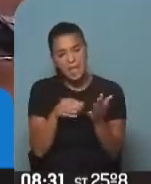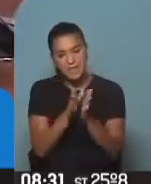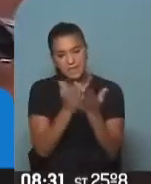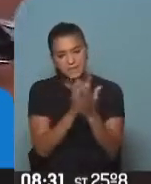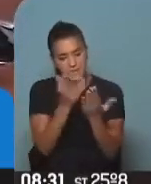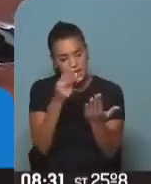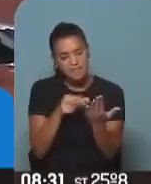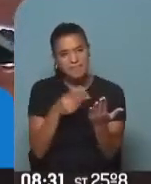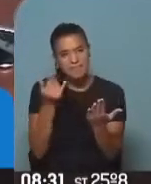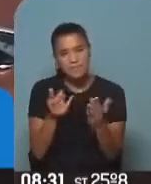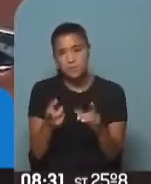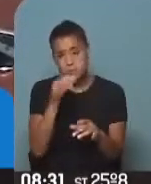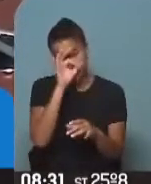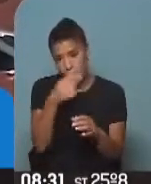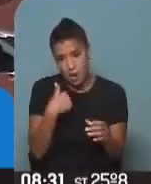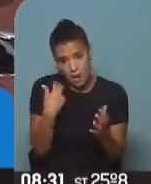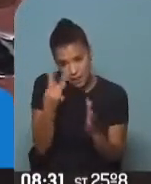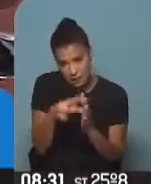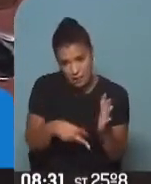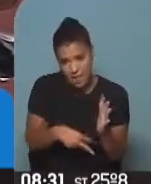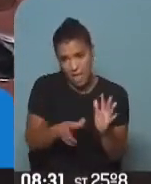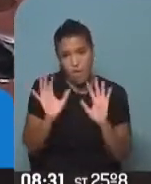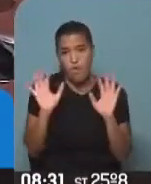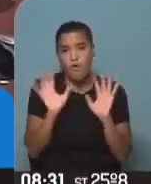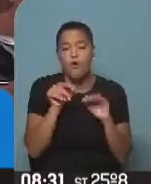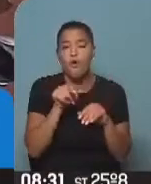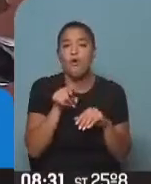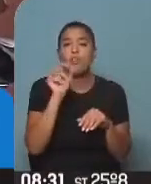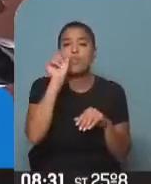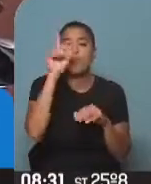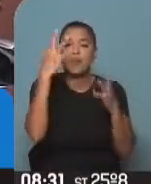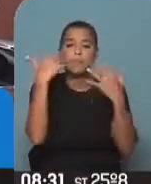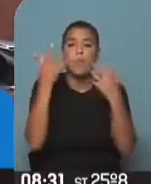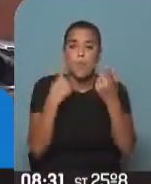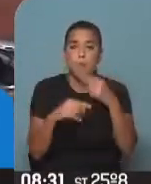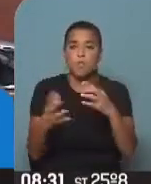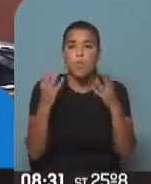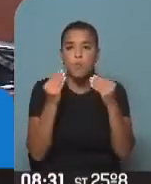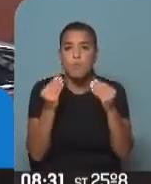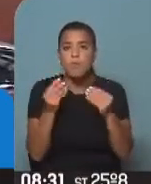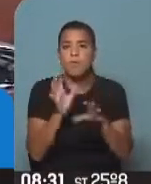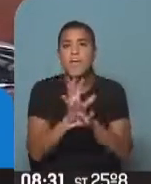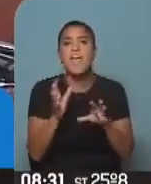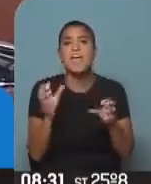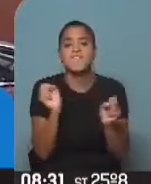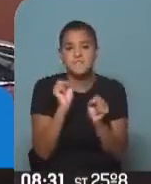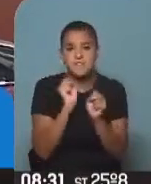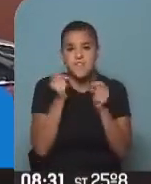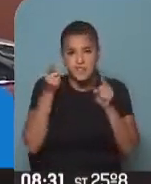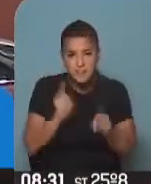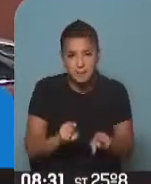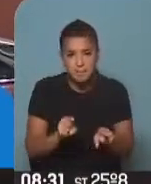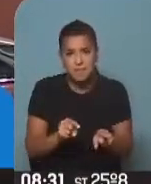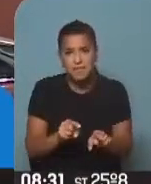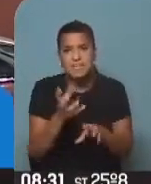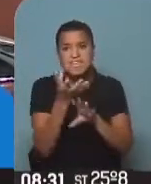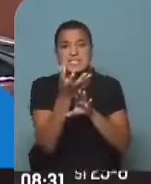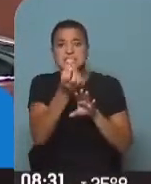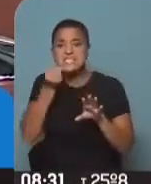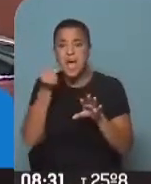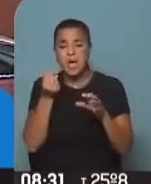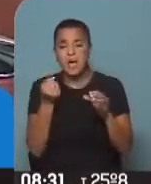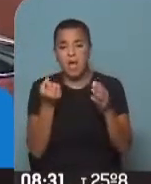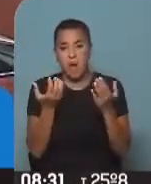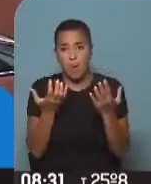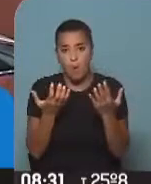el manual. Yo la verdad que nunca lo utilicé, pero cuando hay mucha humedad, enfrían también y además te sacan la humedad